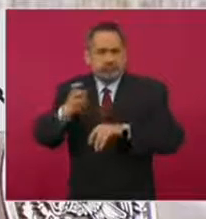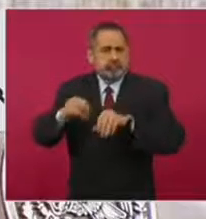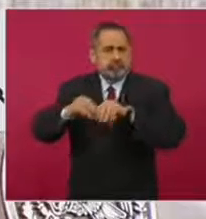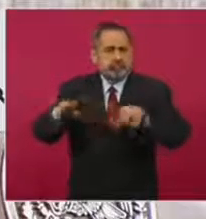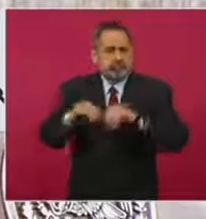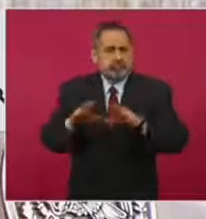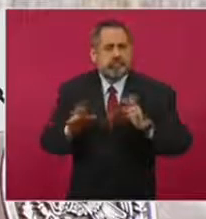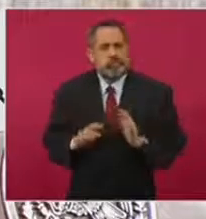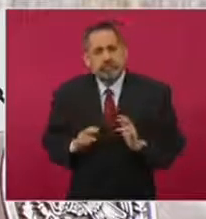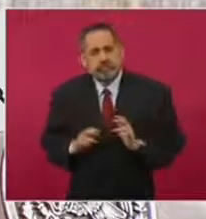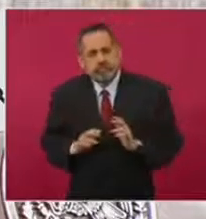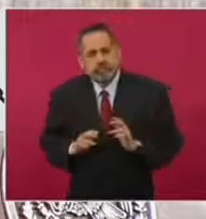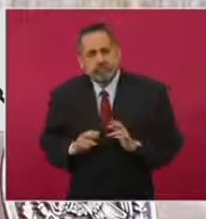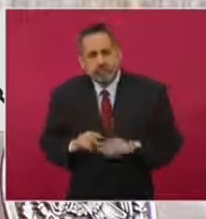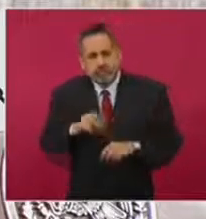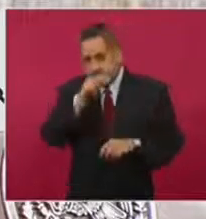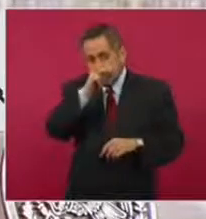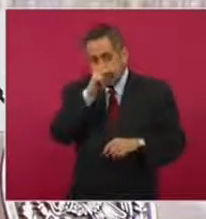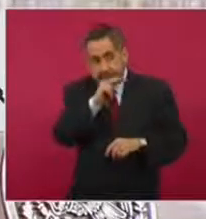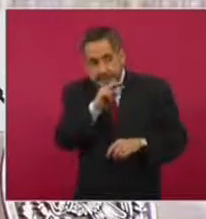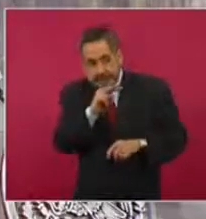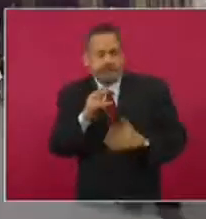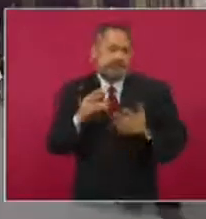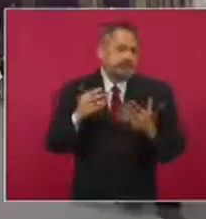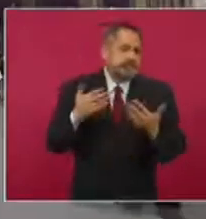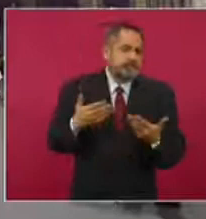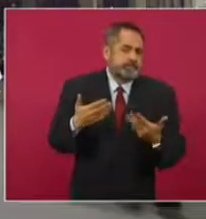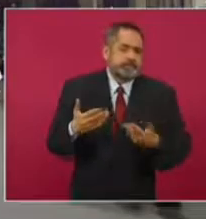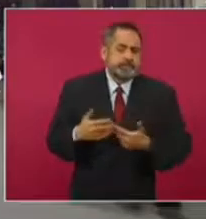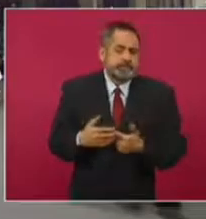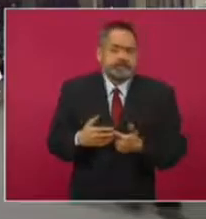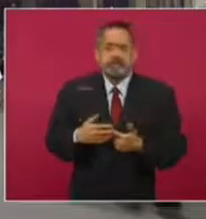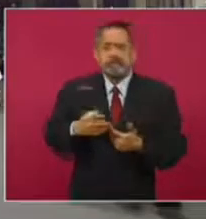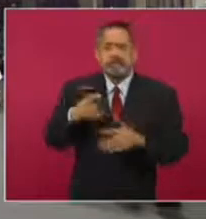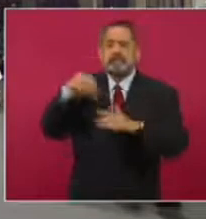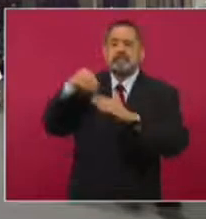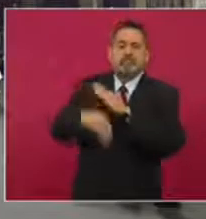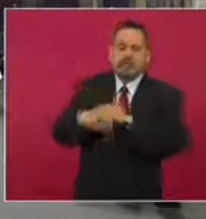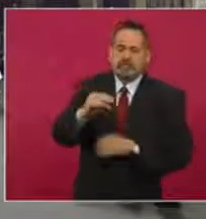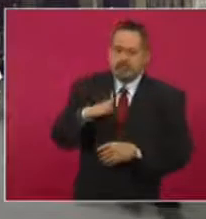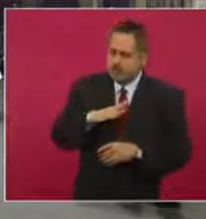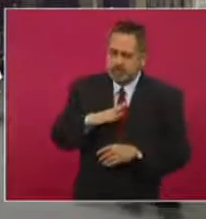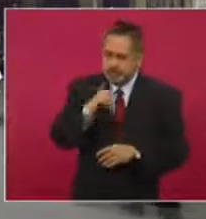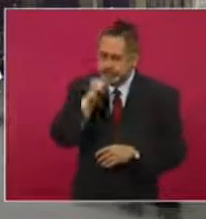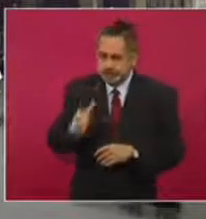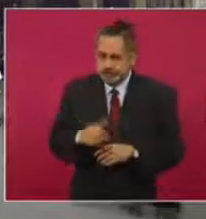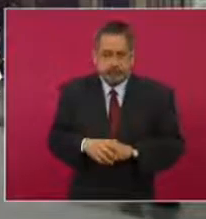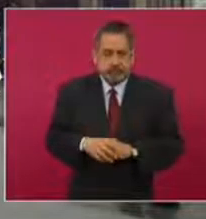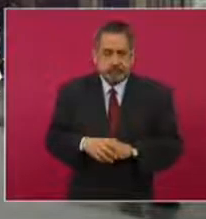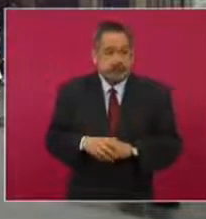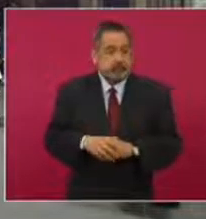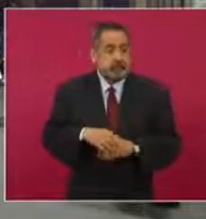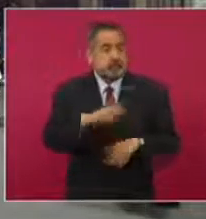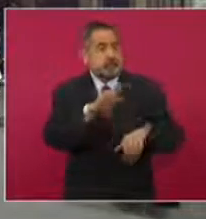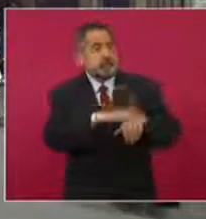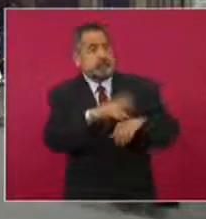pues no estamos viendo que haya deterioro, no se ha comido